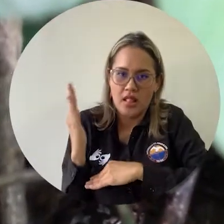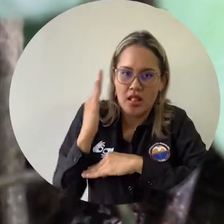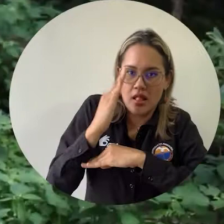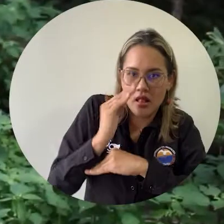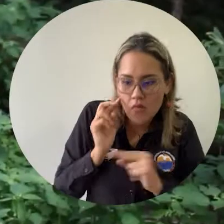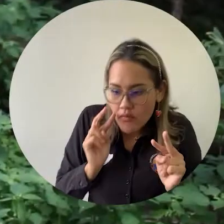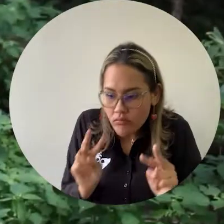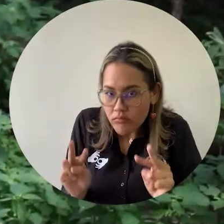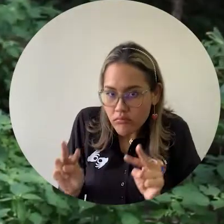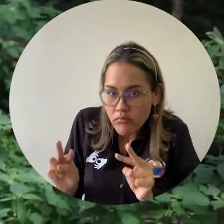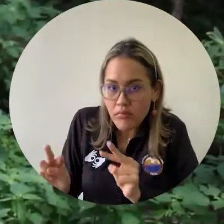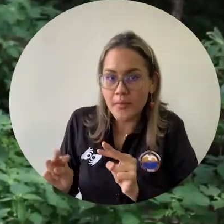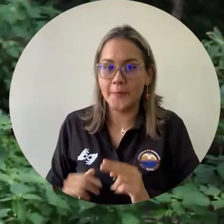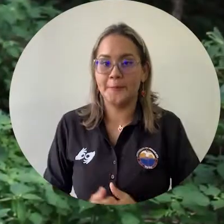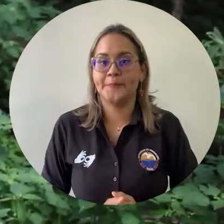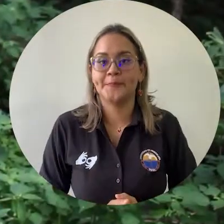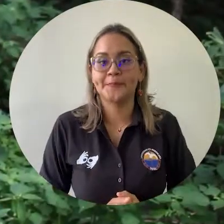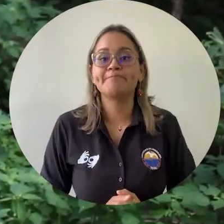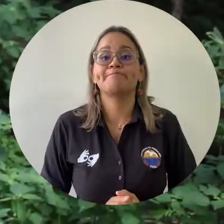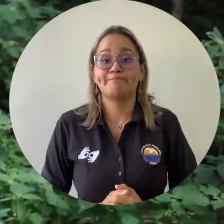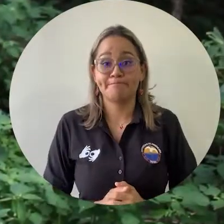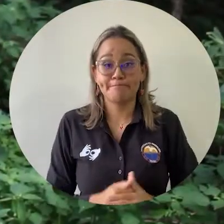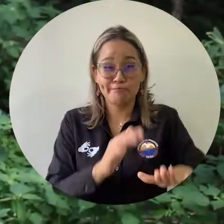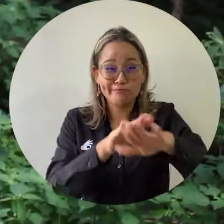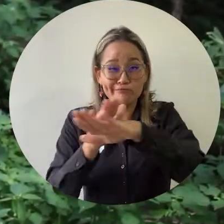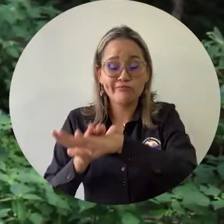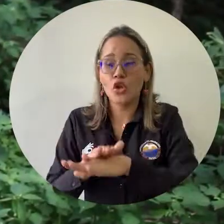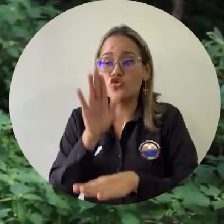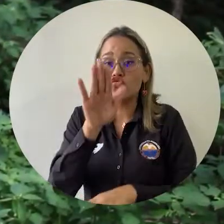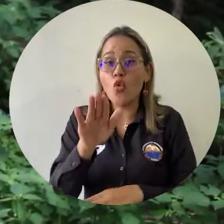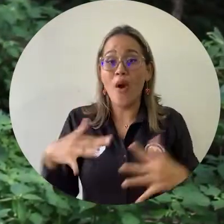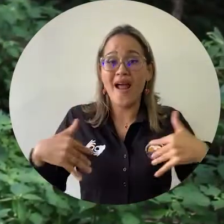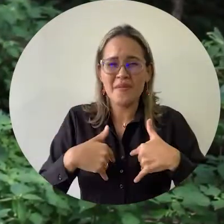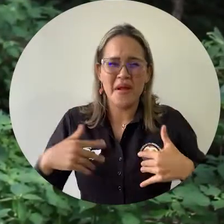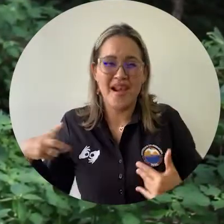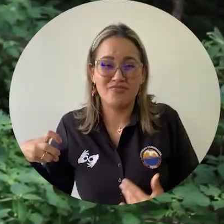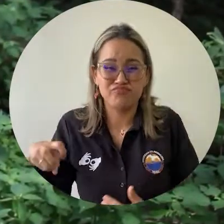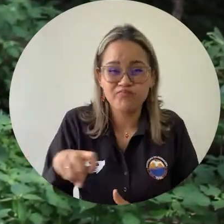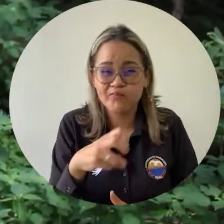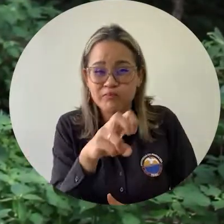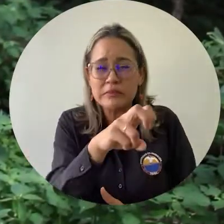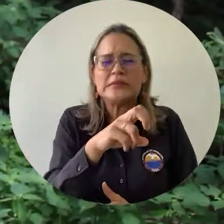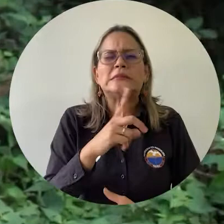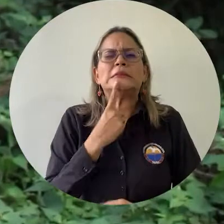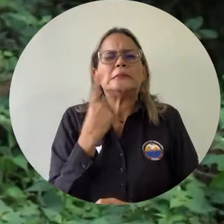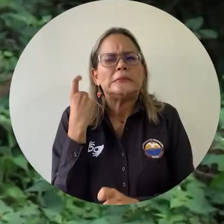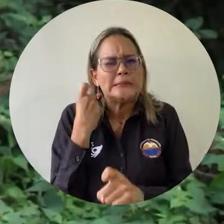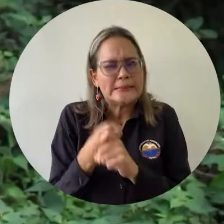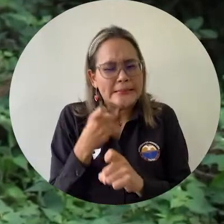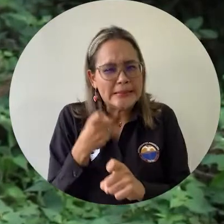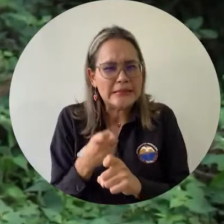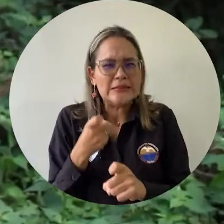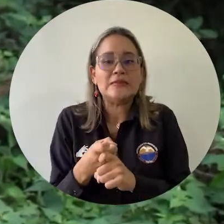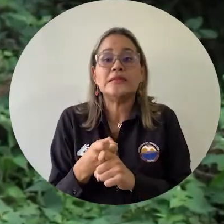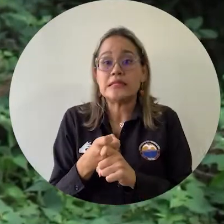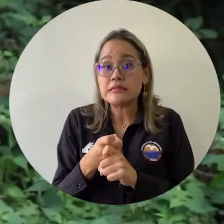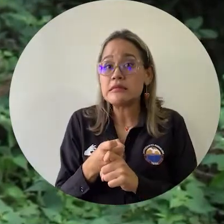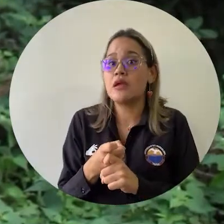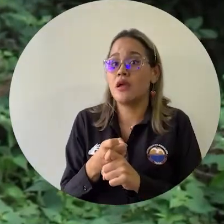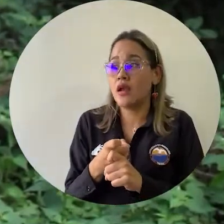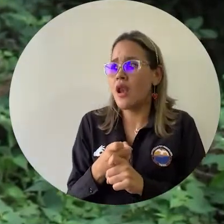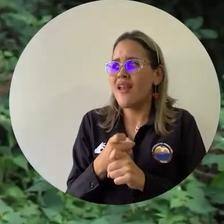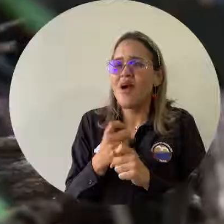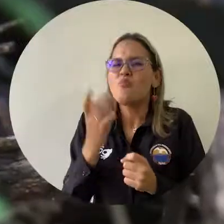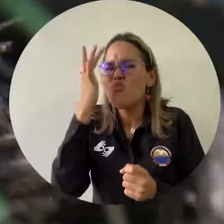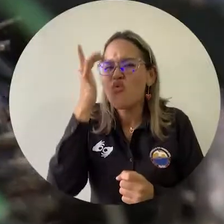del día. Con respecto a la espetofauna, son realmente animales muy críticos. Eso quiere decir que no son, digamos, fáciles de observar, sino